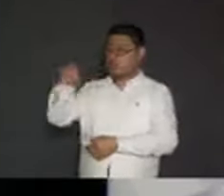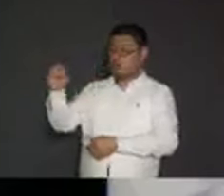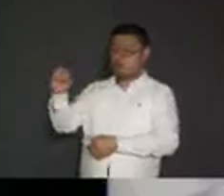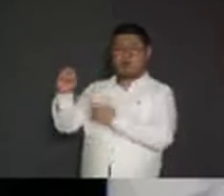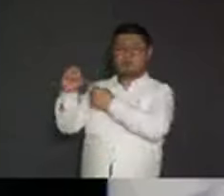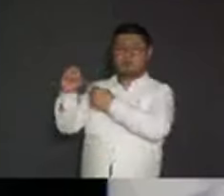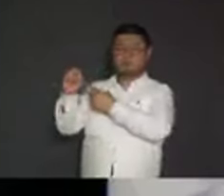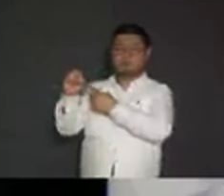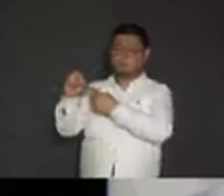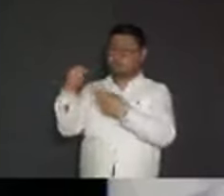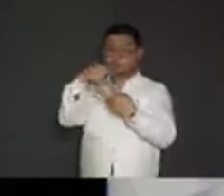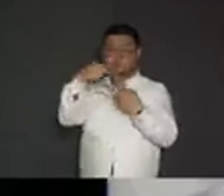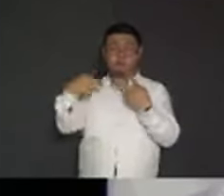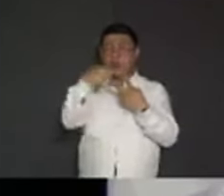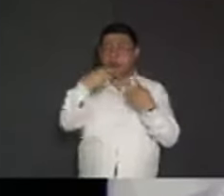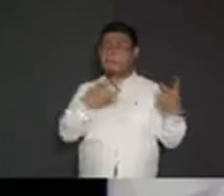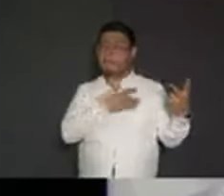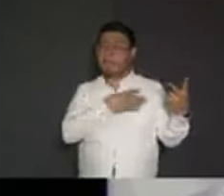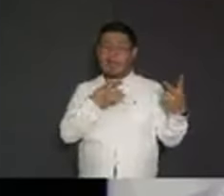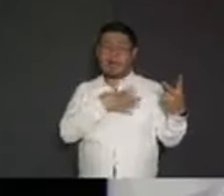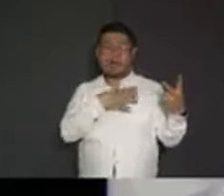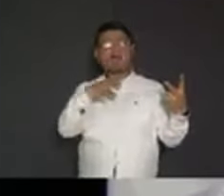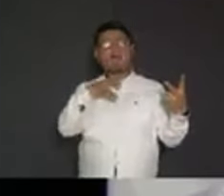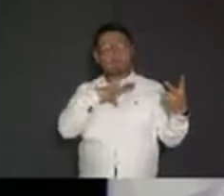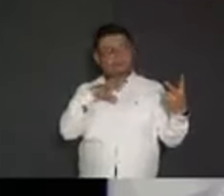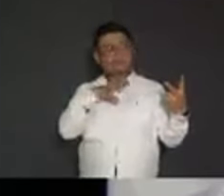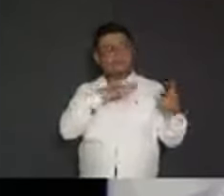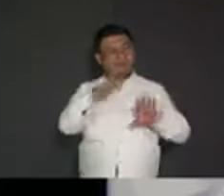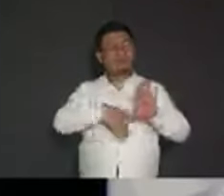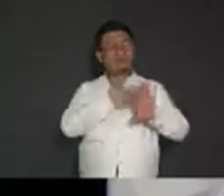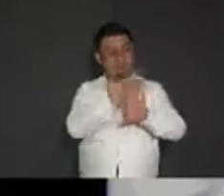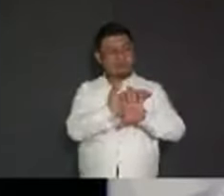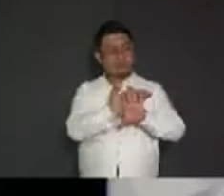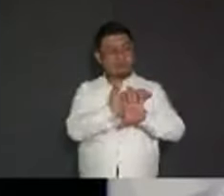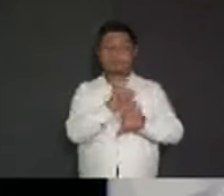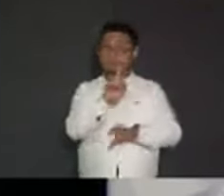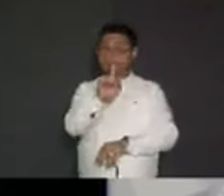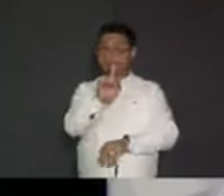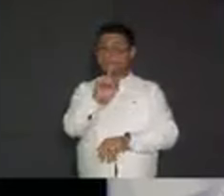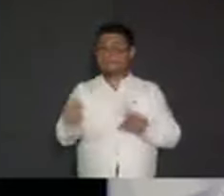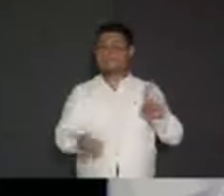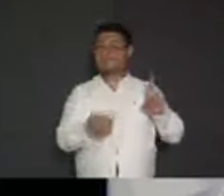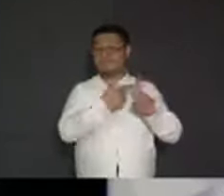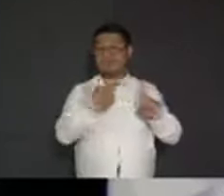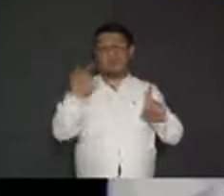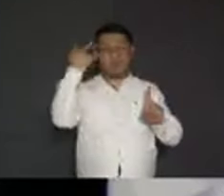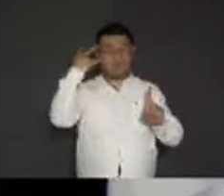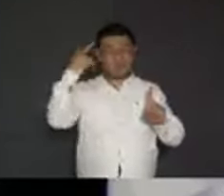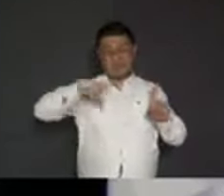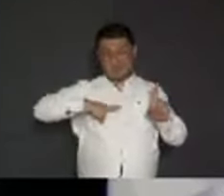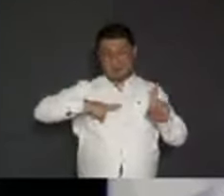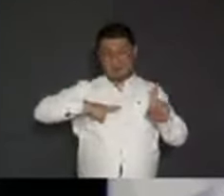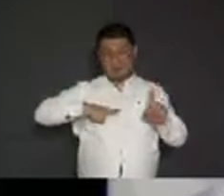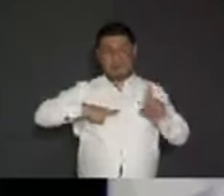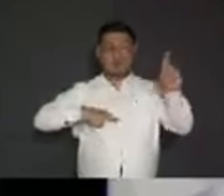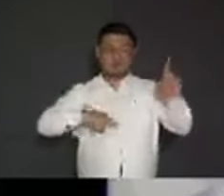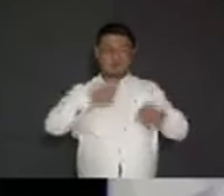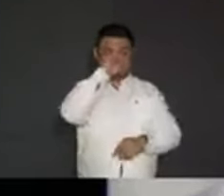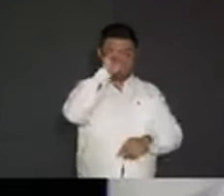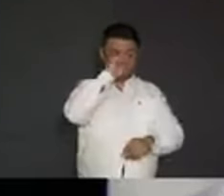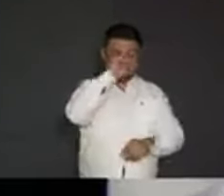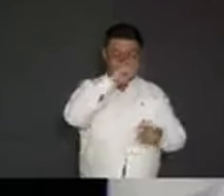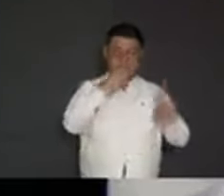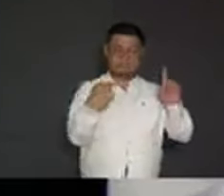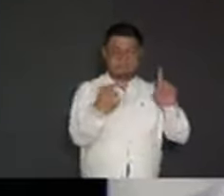Sumido en el miedo y sumido en la violencia. Por cierto, la gobernadora de Campeche es la asesora aquí de Joaquín.